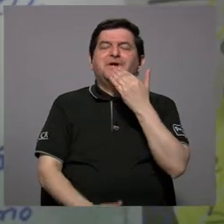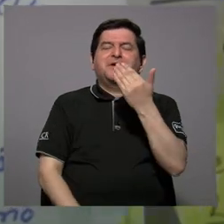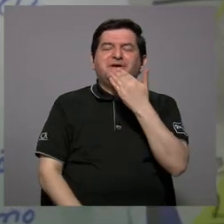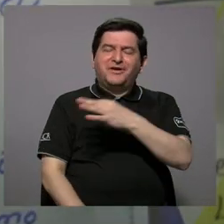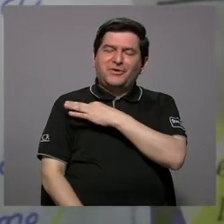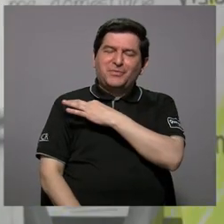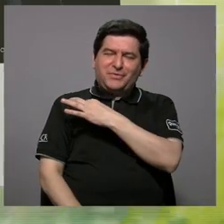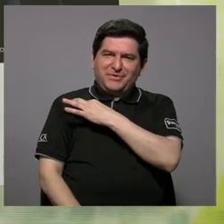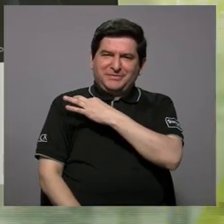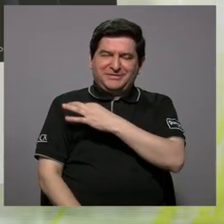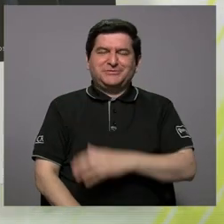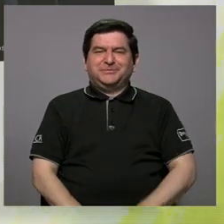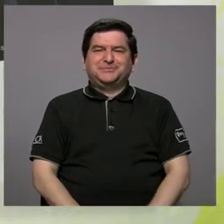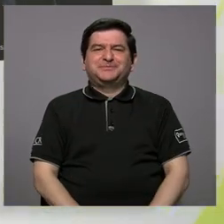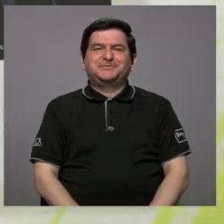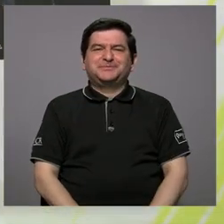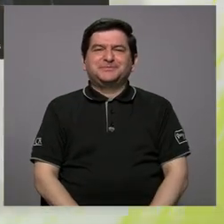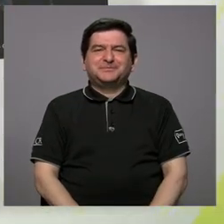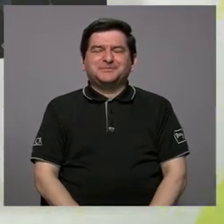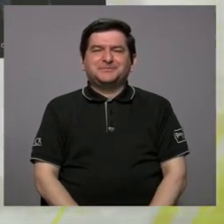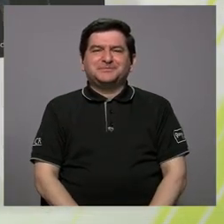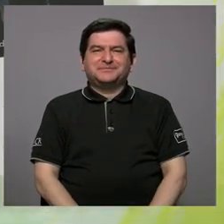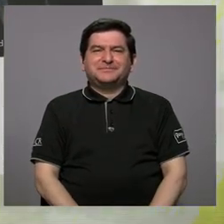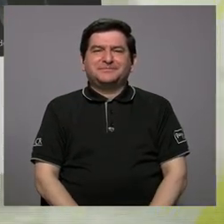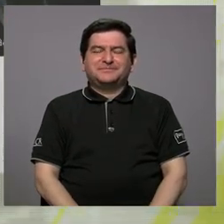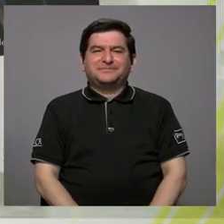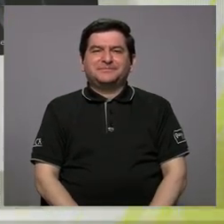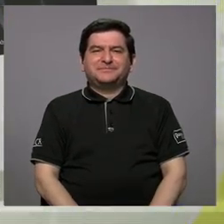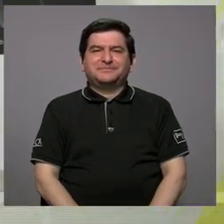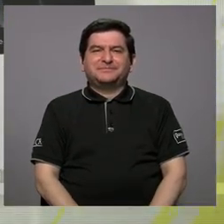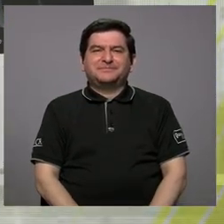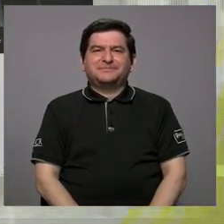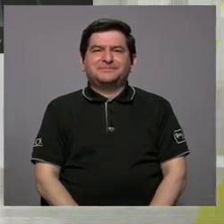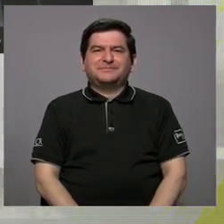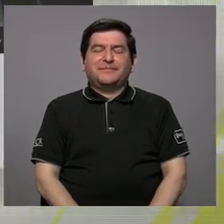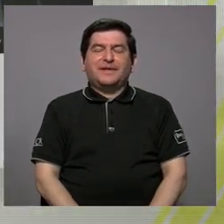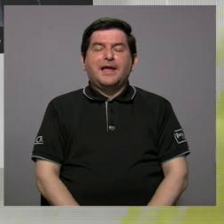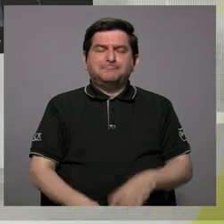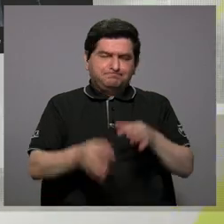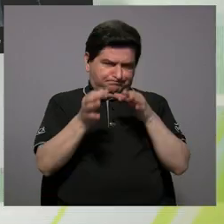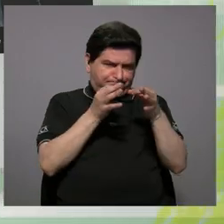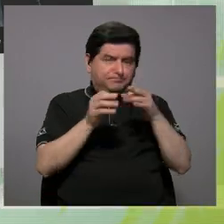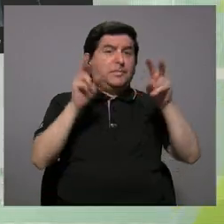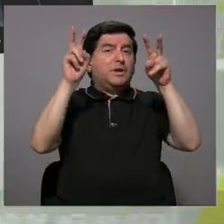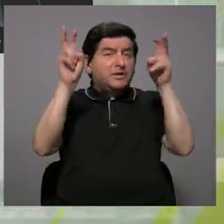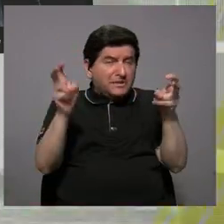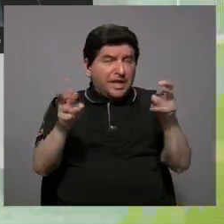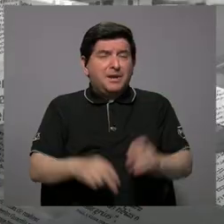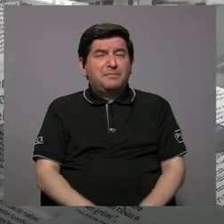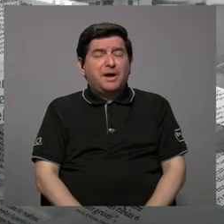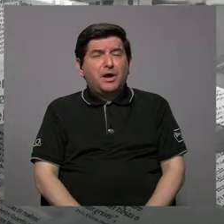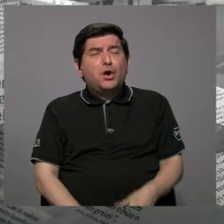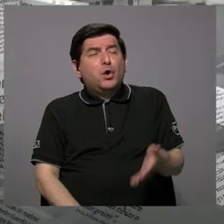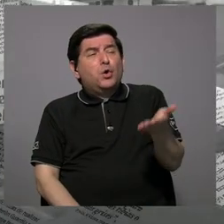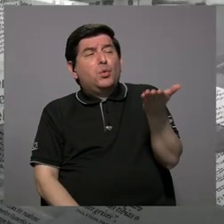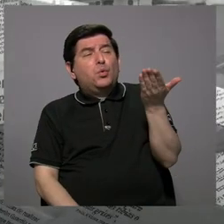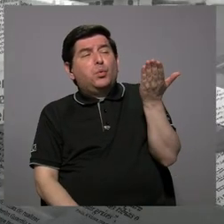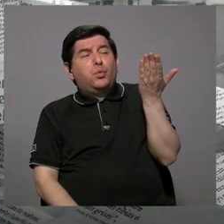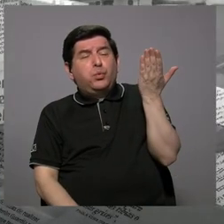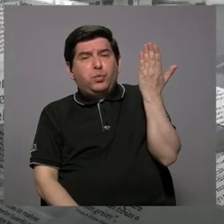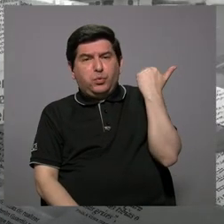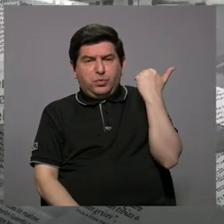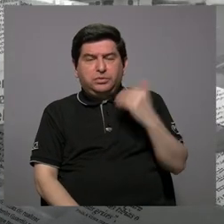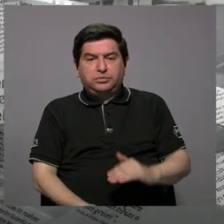gracias por invitarme y de seguido contarle que sí, esto es un tema que viene de hace mucho rato,